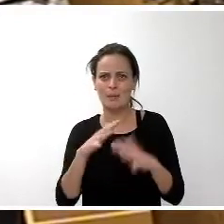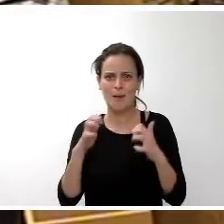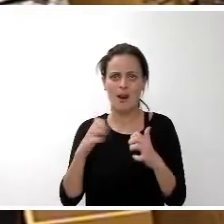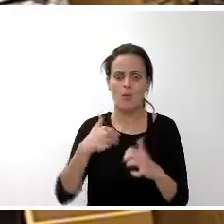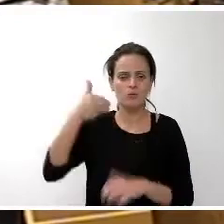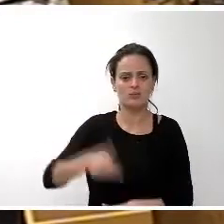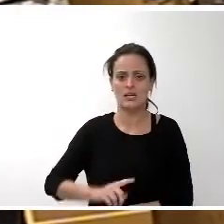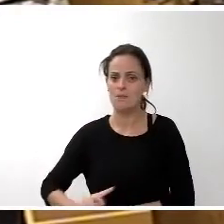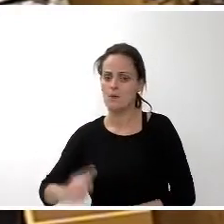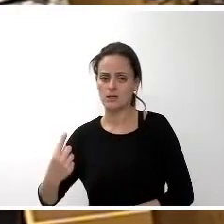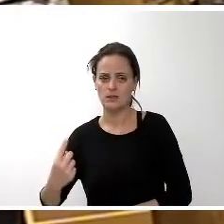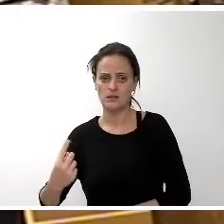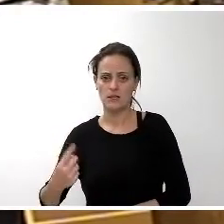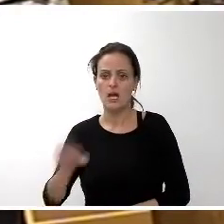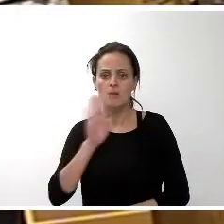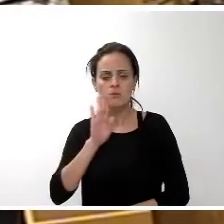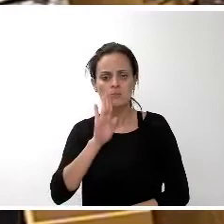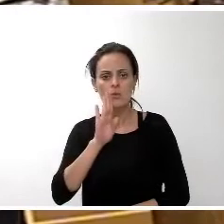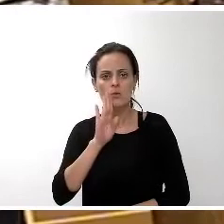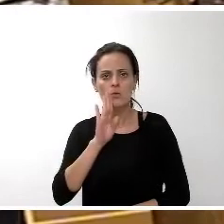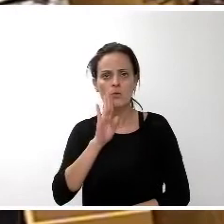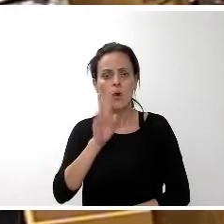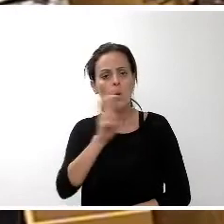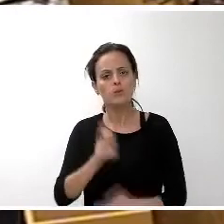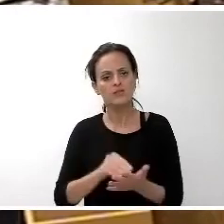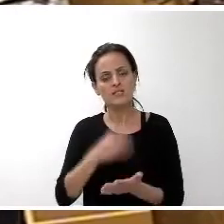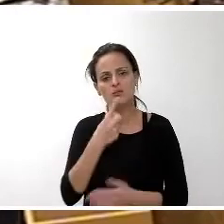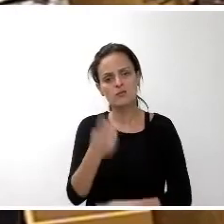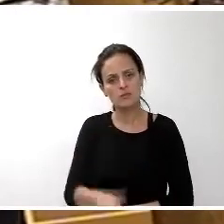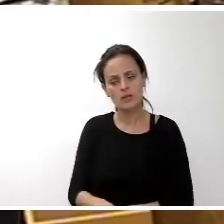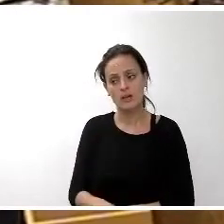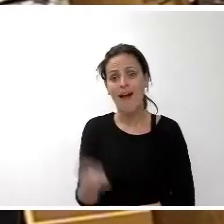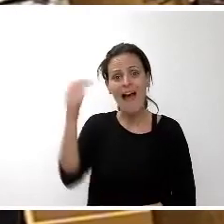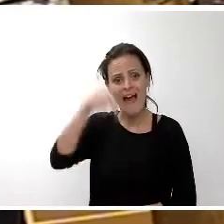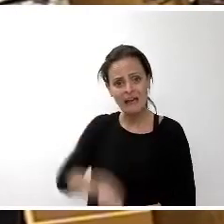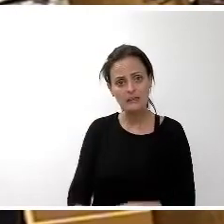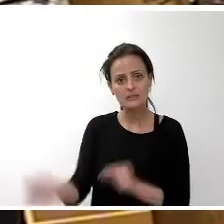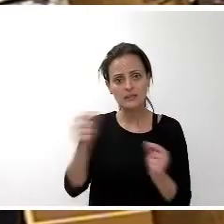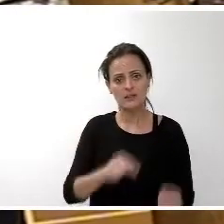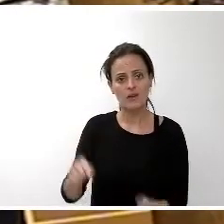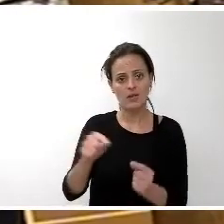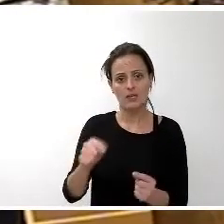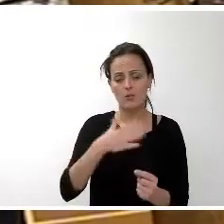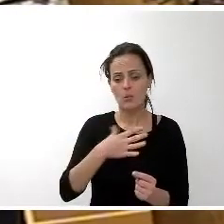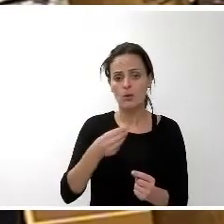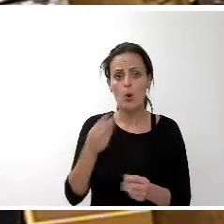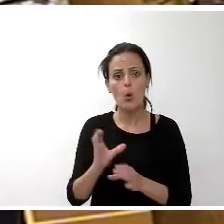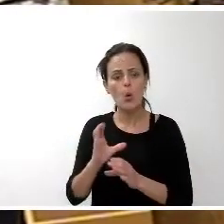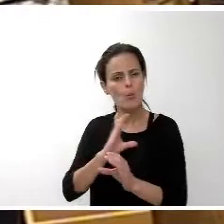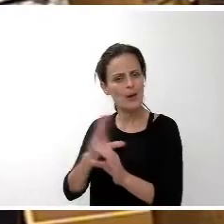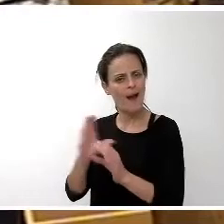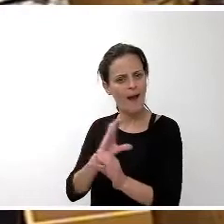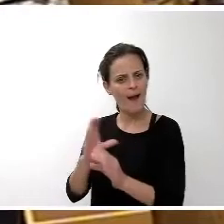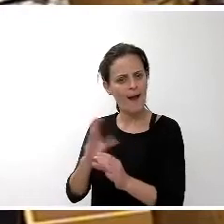dicho y he reiterado en anteriores ocasiones es cuando podemos trasladar al conjunto de la ciudadanía cuáles son las